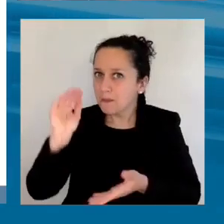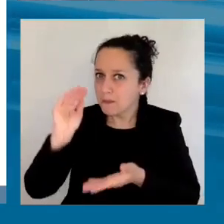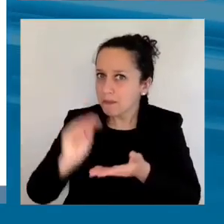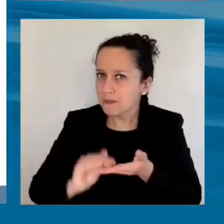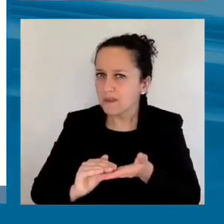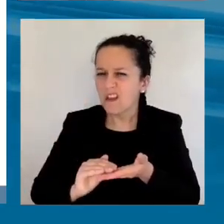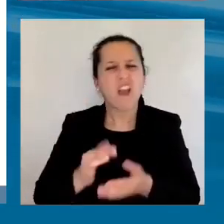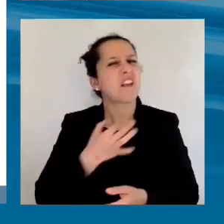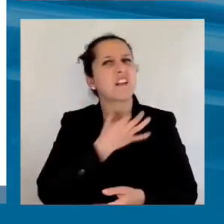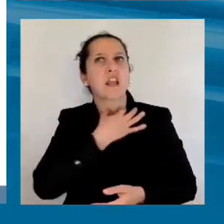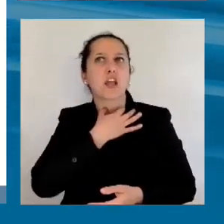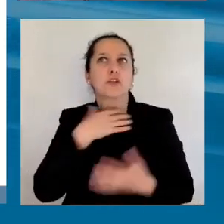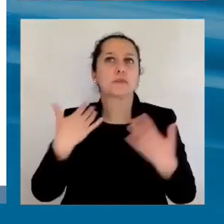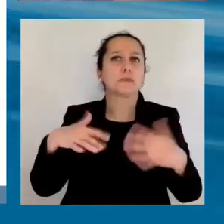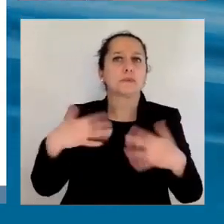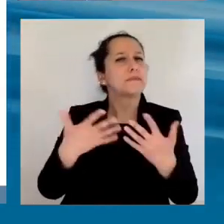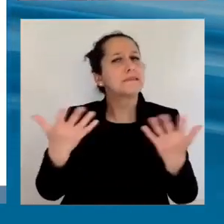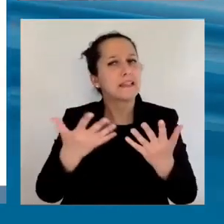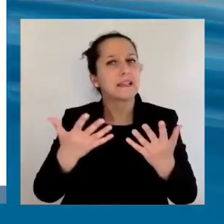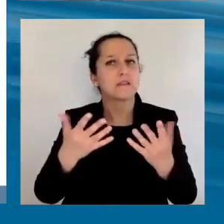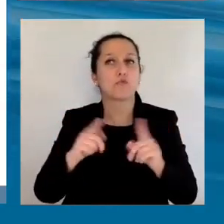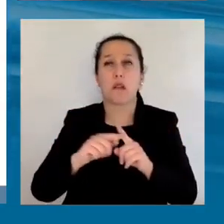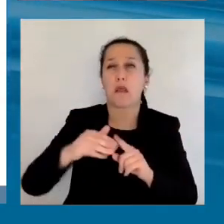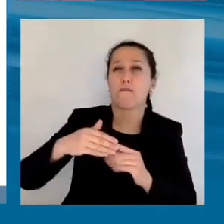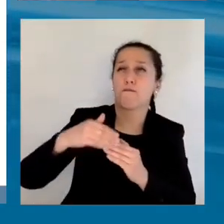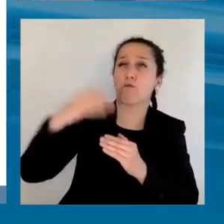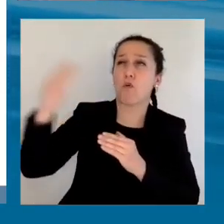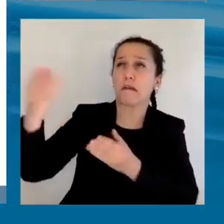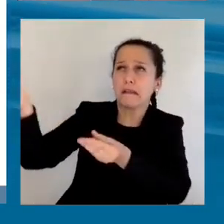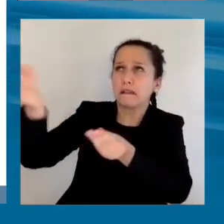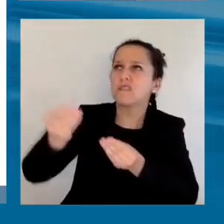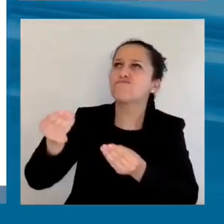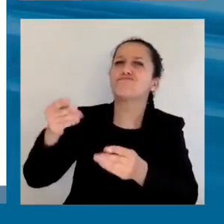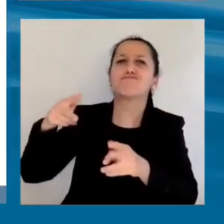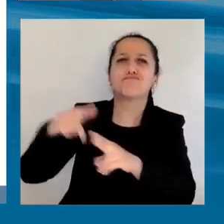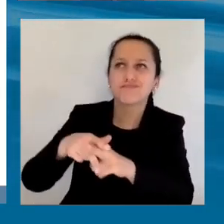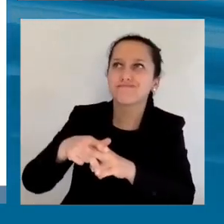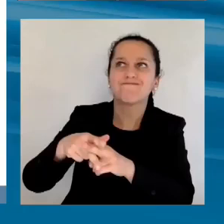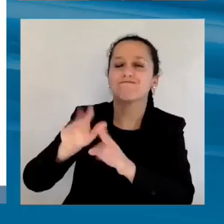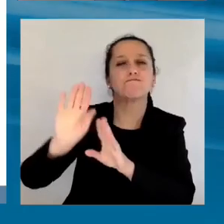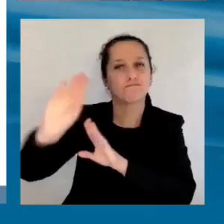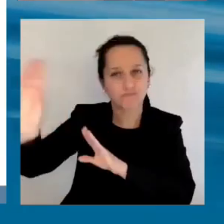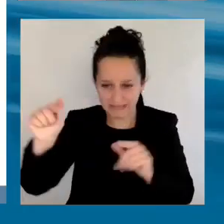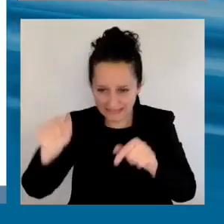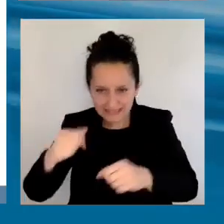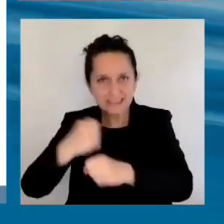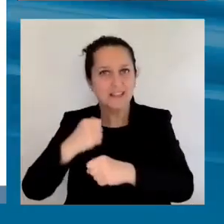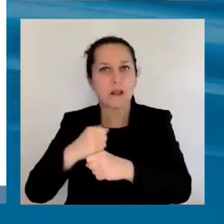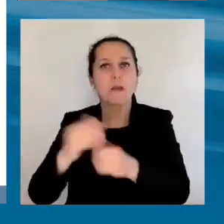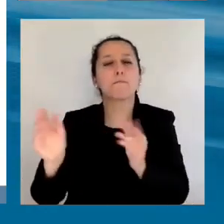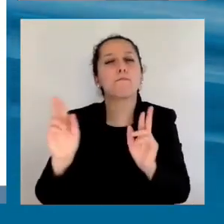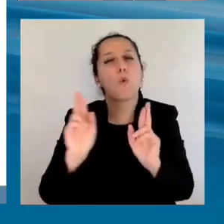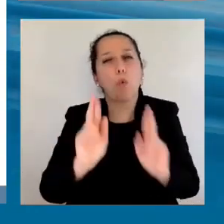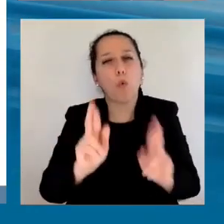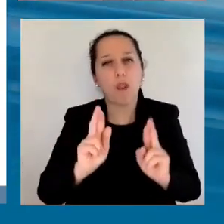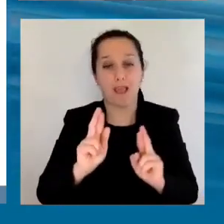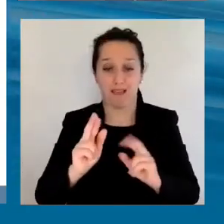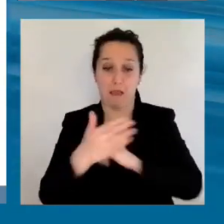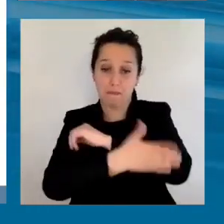producir cadenas de suministro donde haya el menor riesgo posible? El near shoring, el front shoring, toda esa